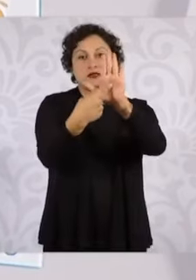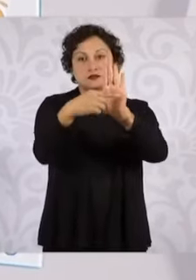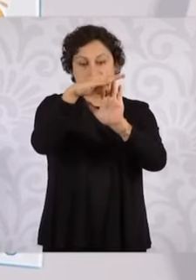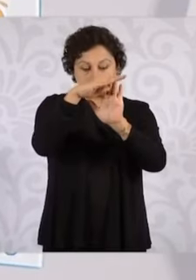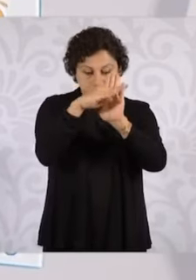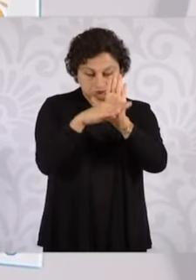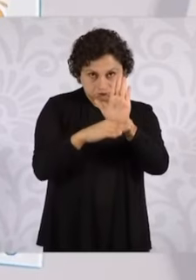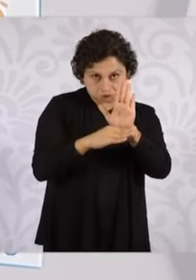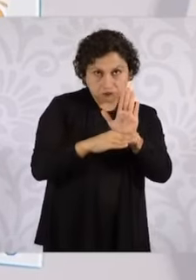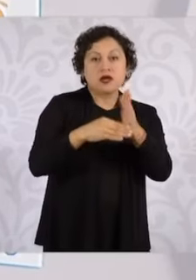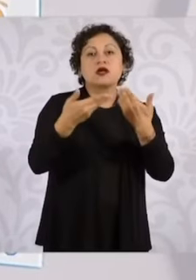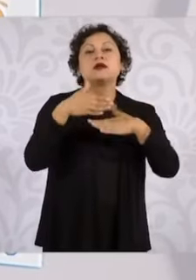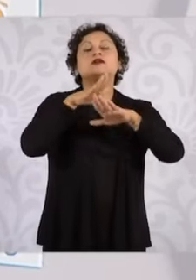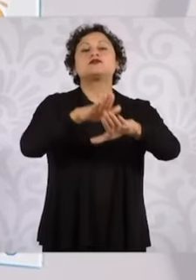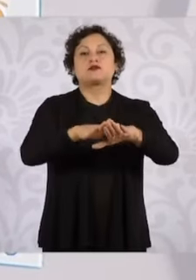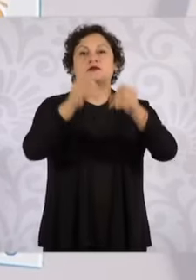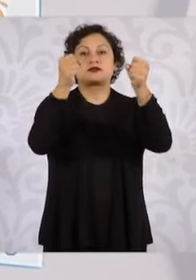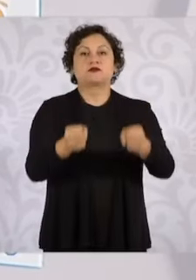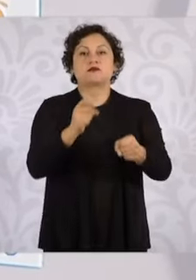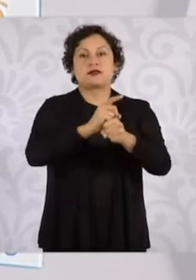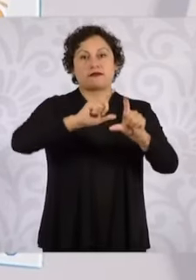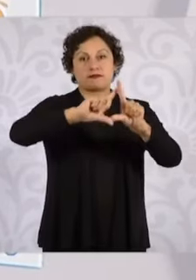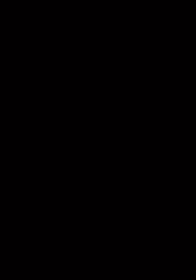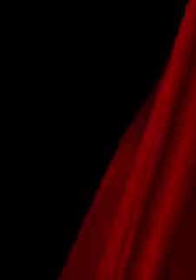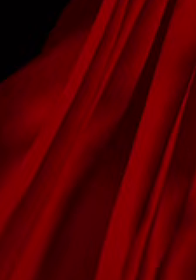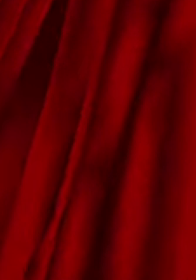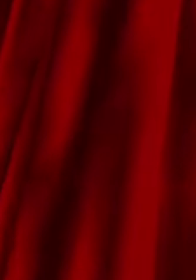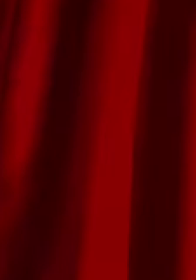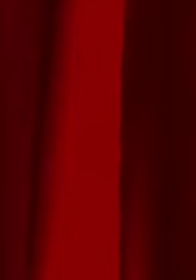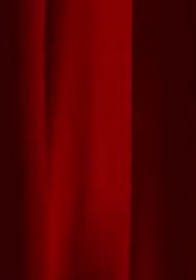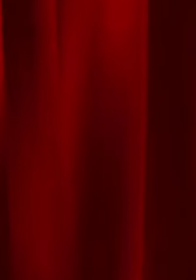evidentemente se lleva en los gabinetes de seguridad. ¡Gracias! ¡Gracias! ¡Gracias! ¡Gracias! ¡Gracias! ¡Gracias!